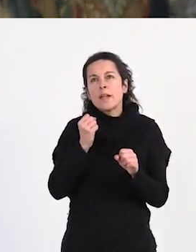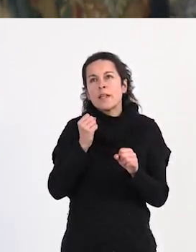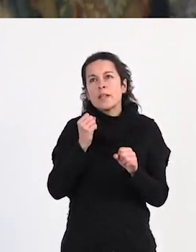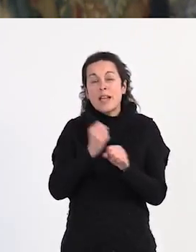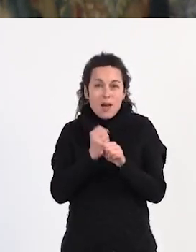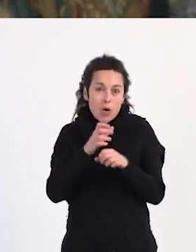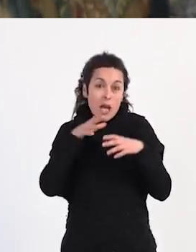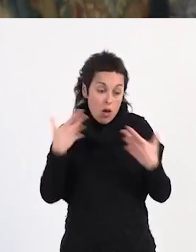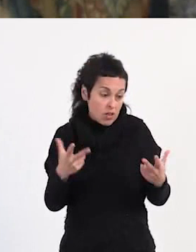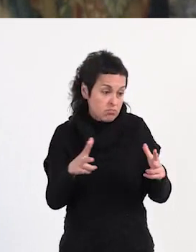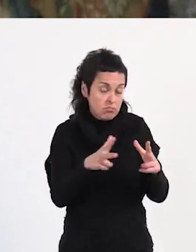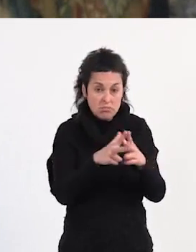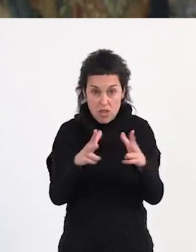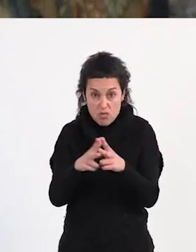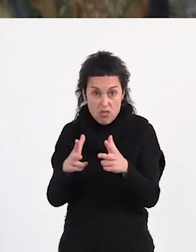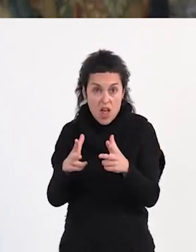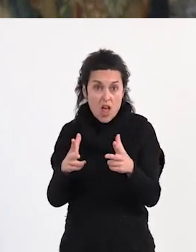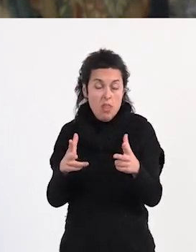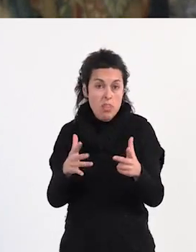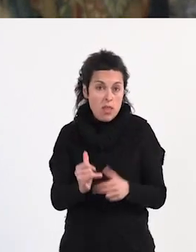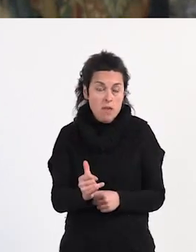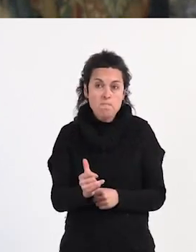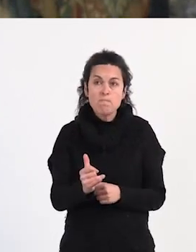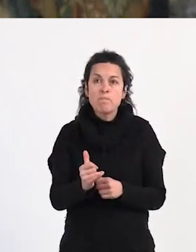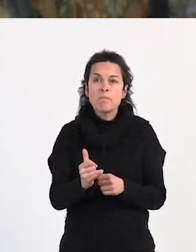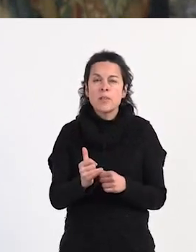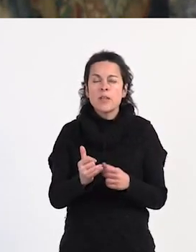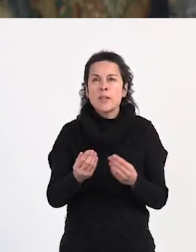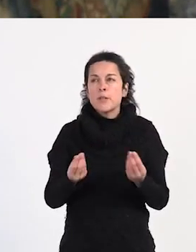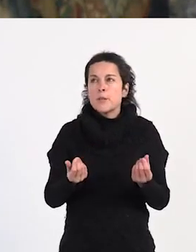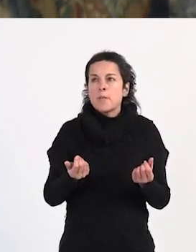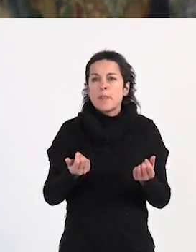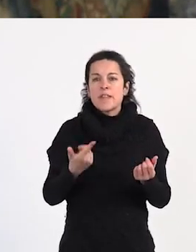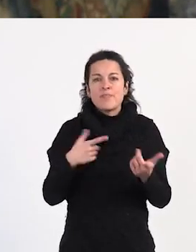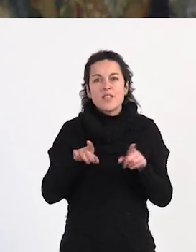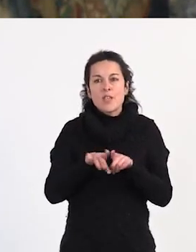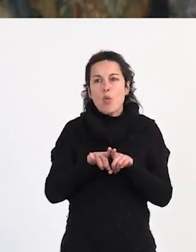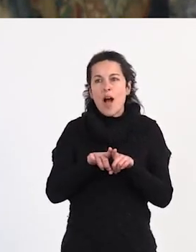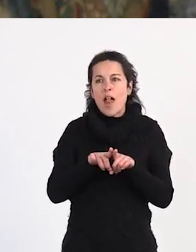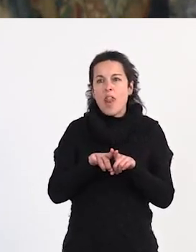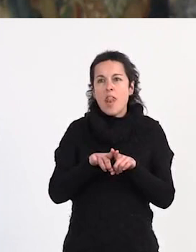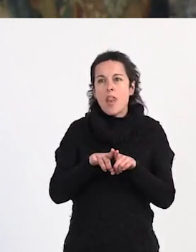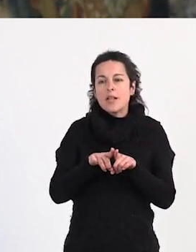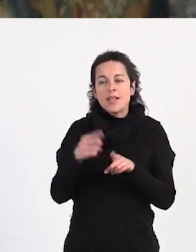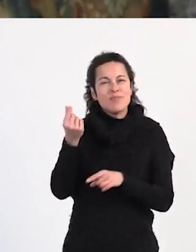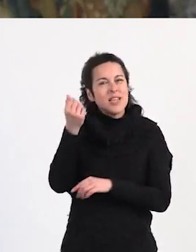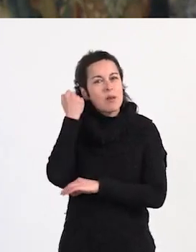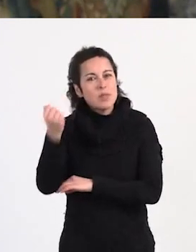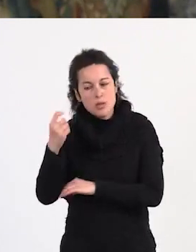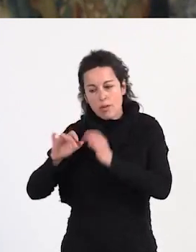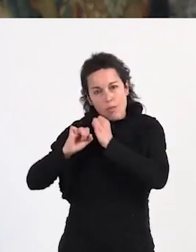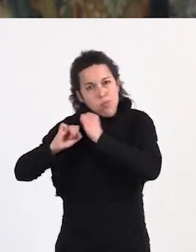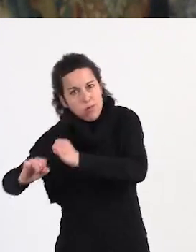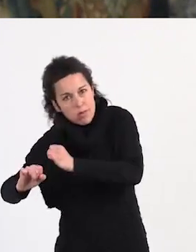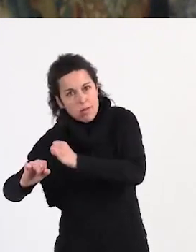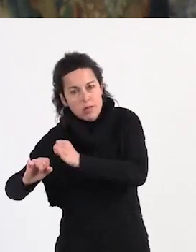hoy en día en la sociedad es como la extensión de la esclavitud sobre el capitalismo, sobre las personas que